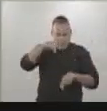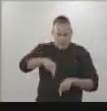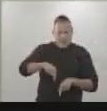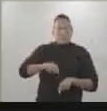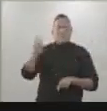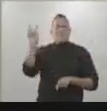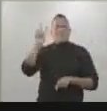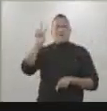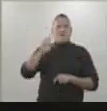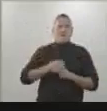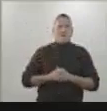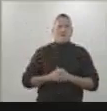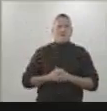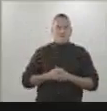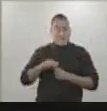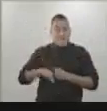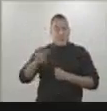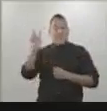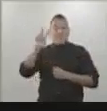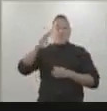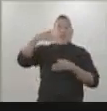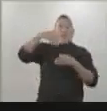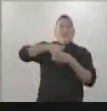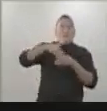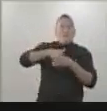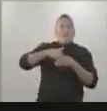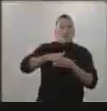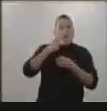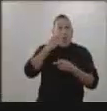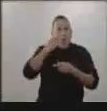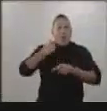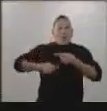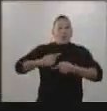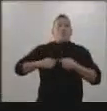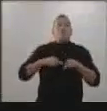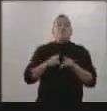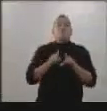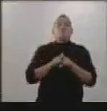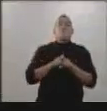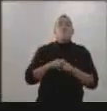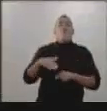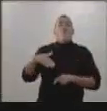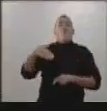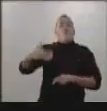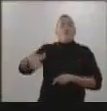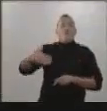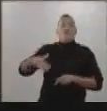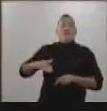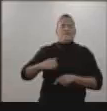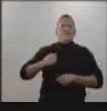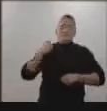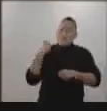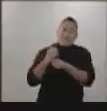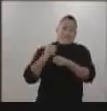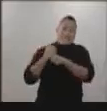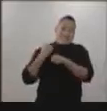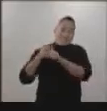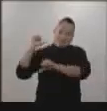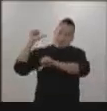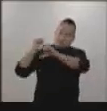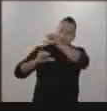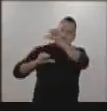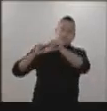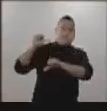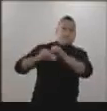democrática es parte fundamental del pueblo de Venezuela. Votar en nuestro país es la conquista de un derecho